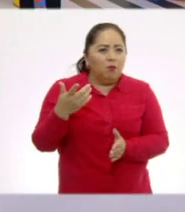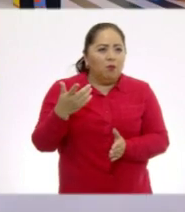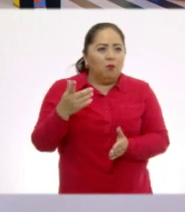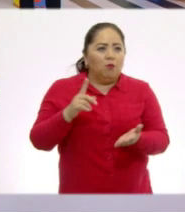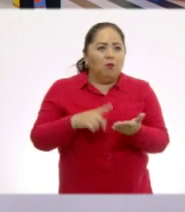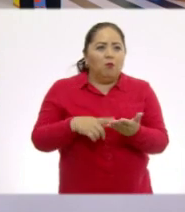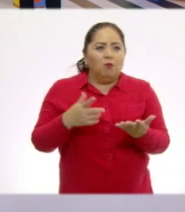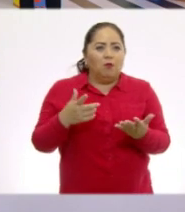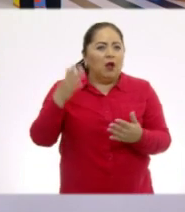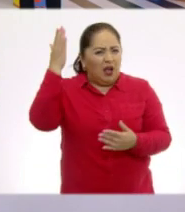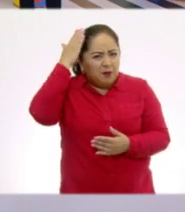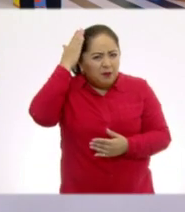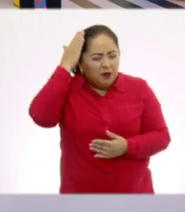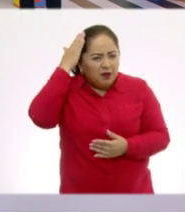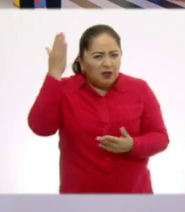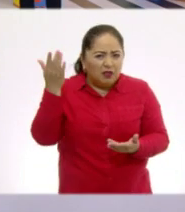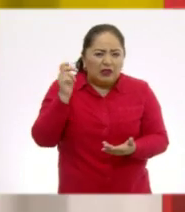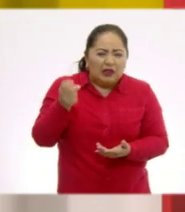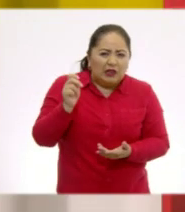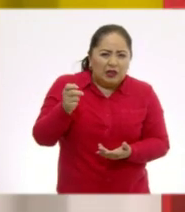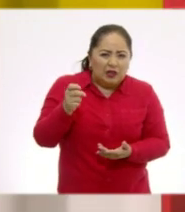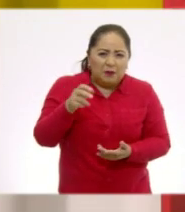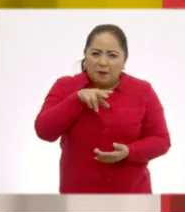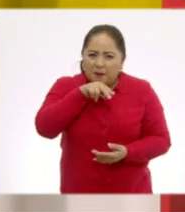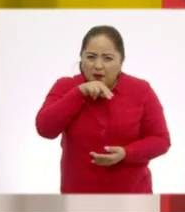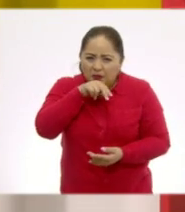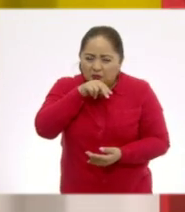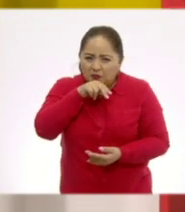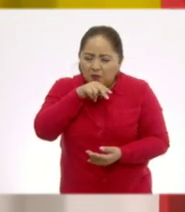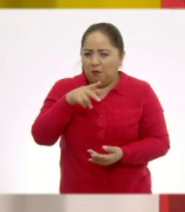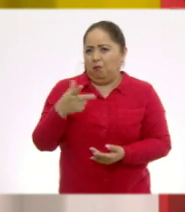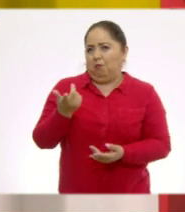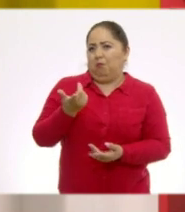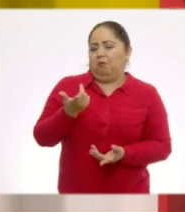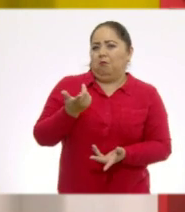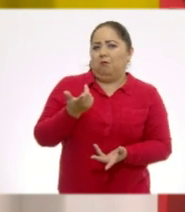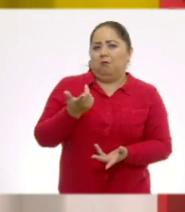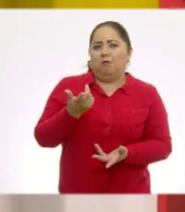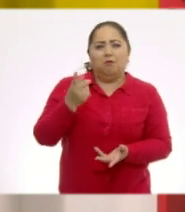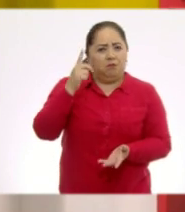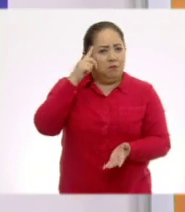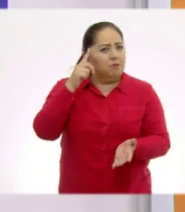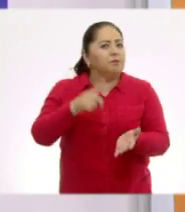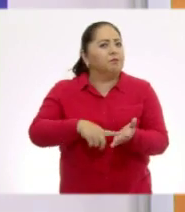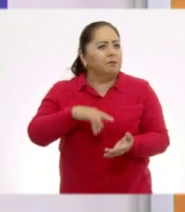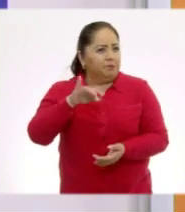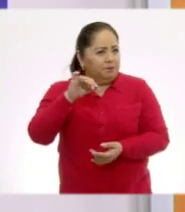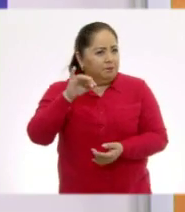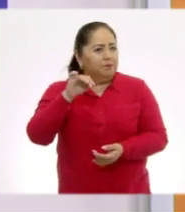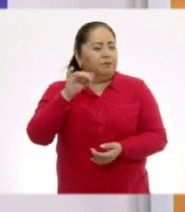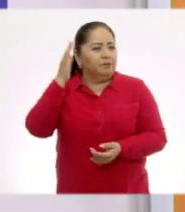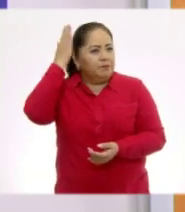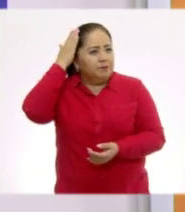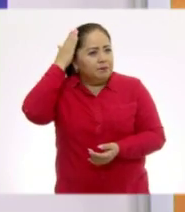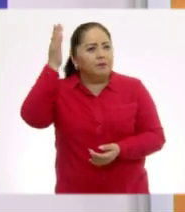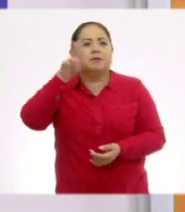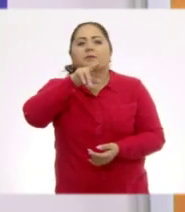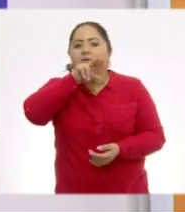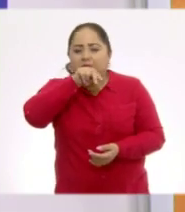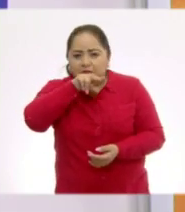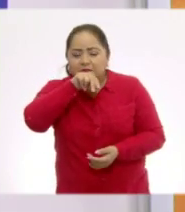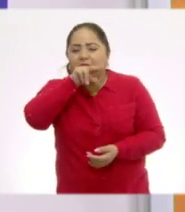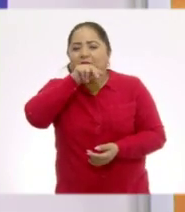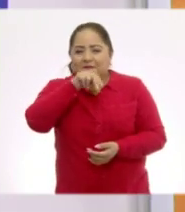Rosa, ¿una cabeza de pato? De pato. Creo que sí. Sí, es una cabeza de